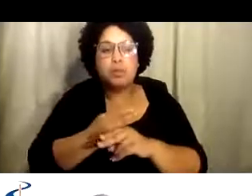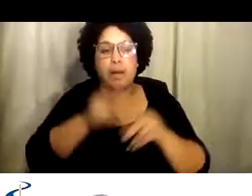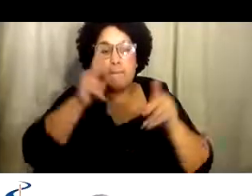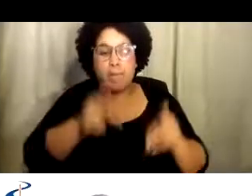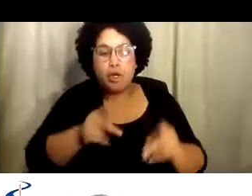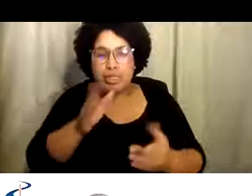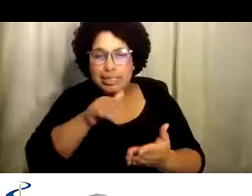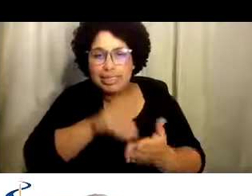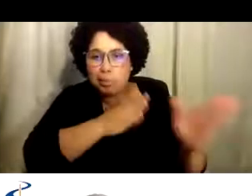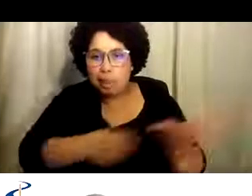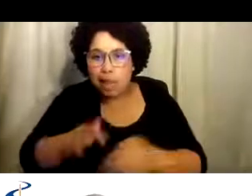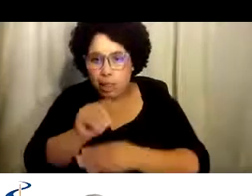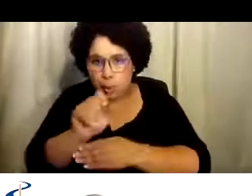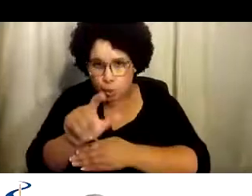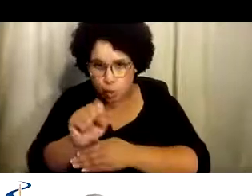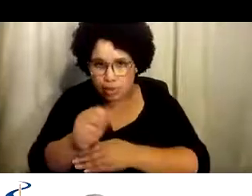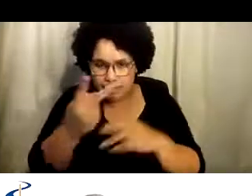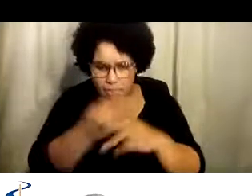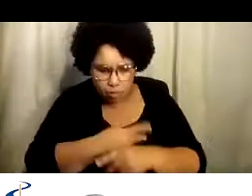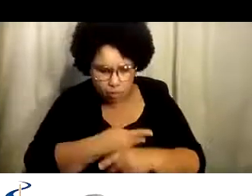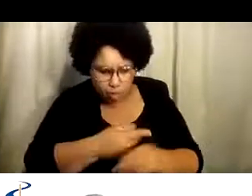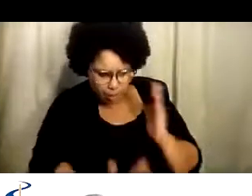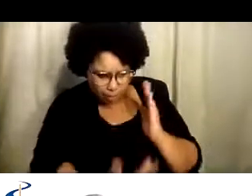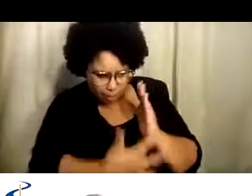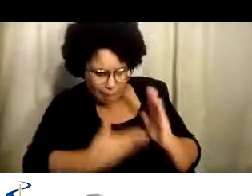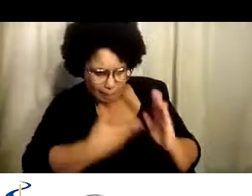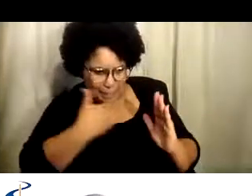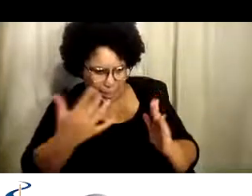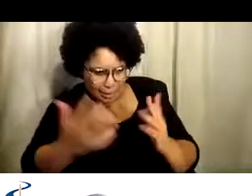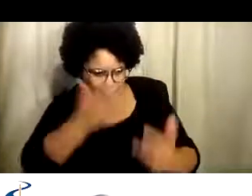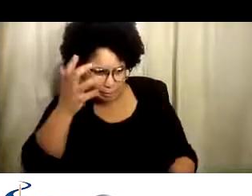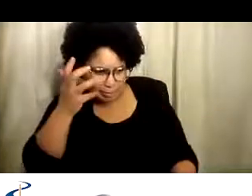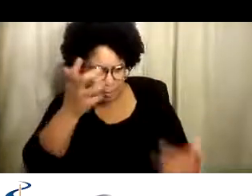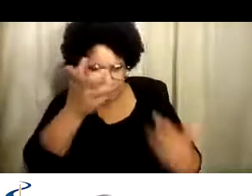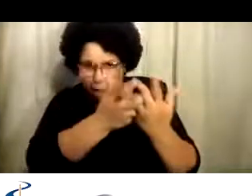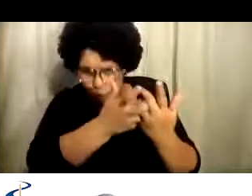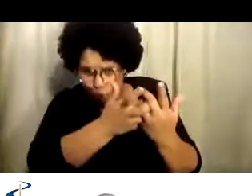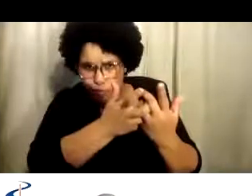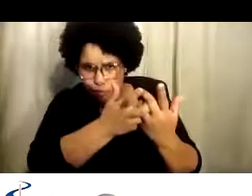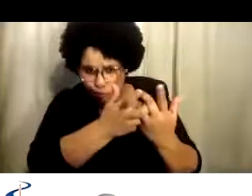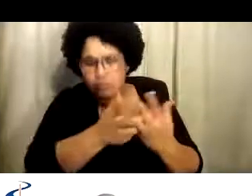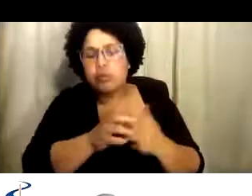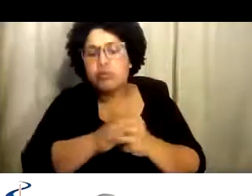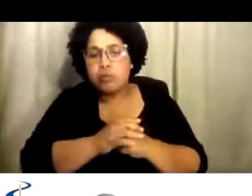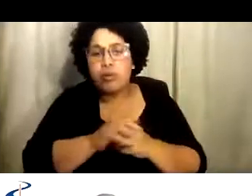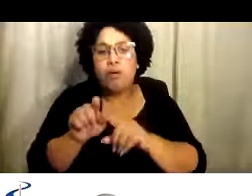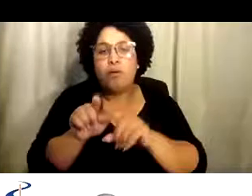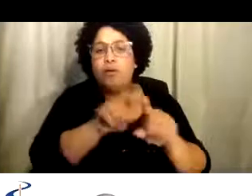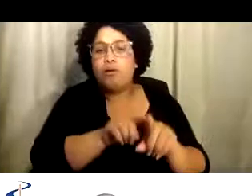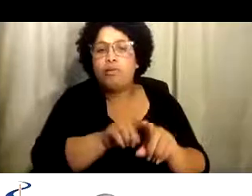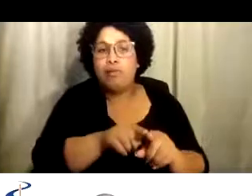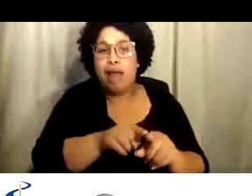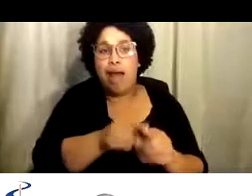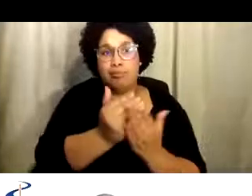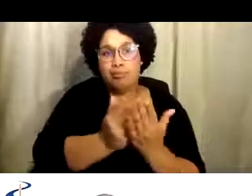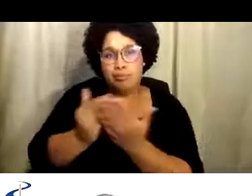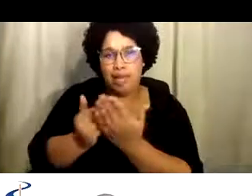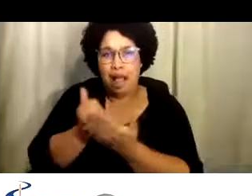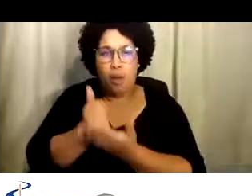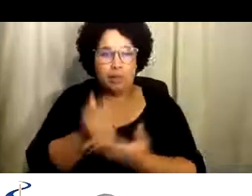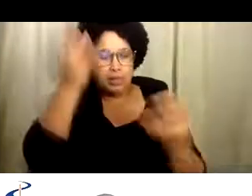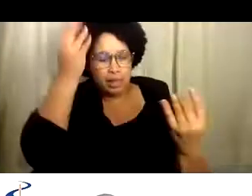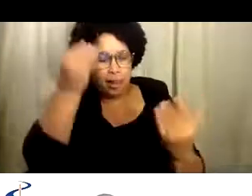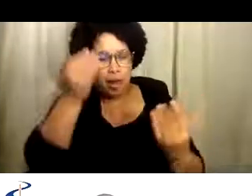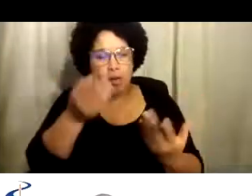entrevista, con lo que es el proceso de planificación para tecnología asistiva, lo cual nos ayudó a ver que era de mejor beneficio para